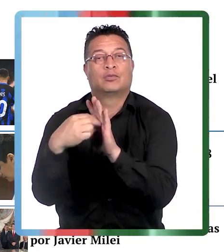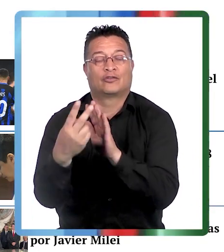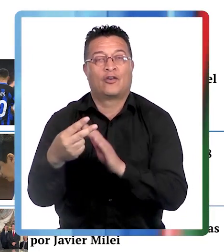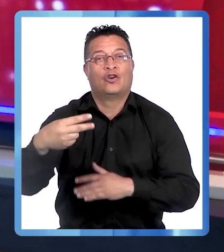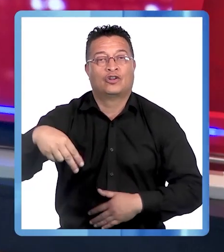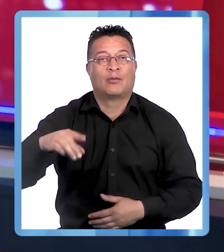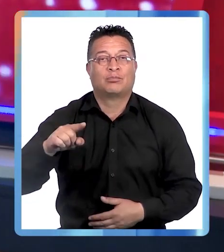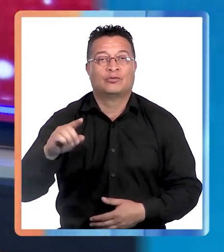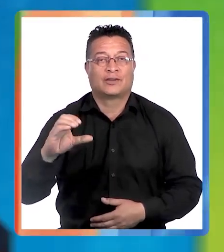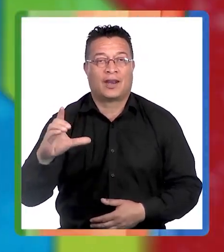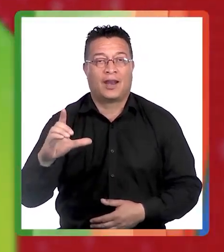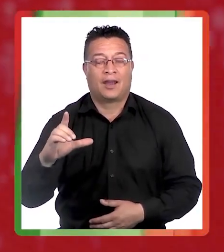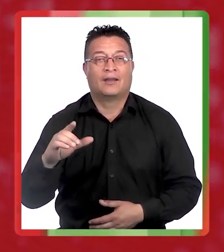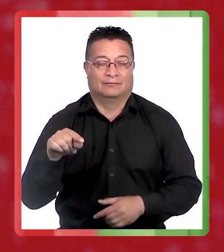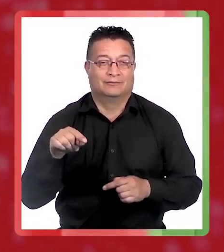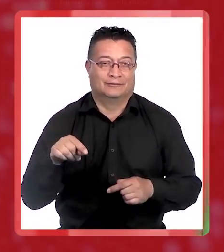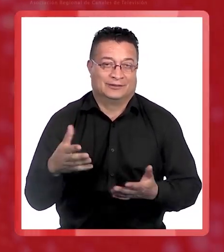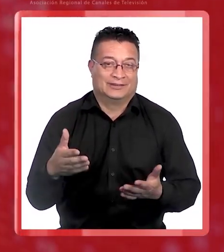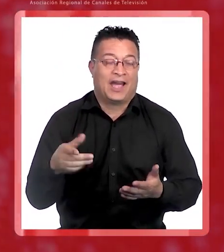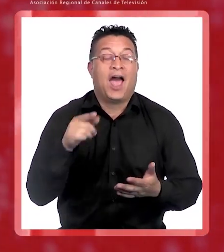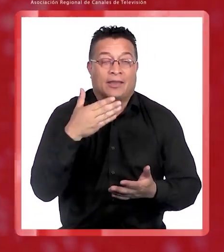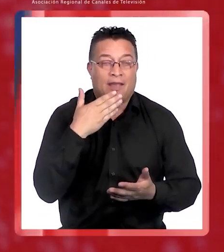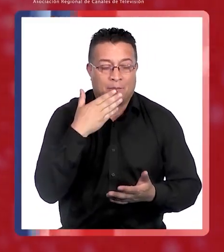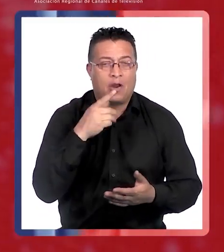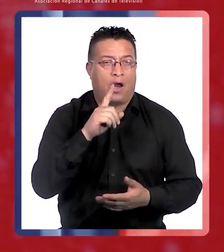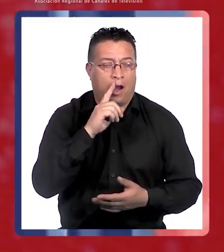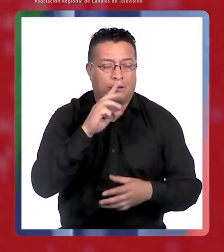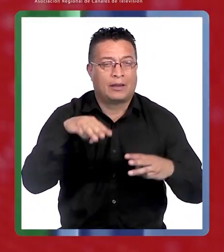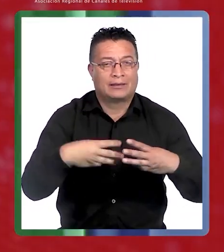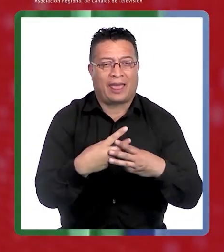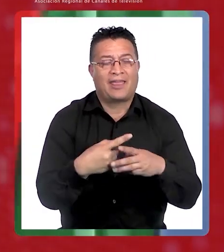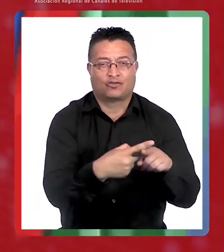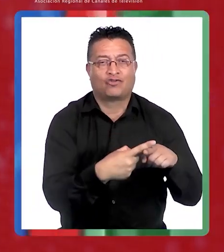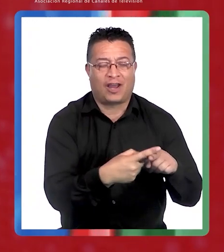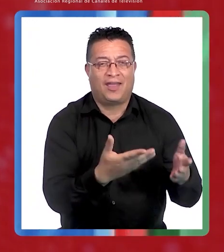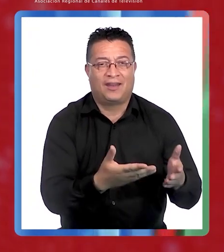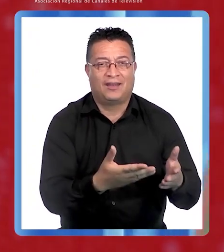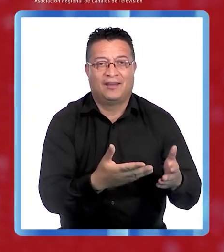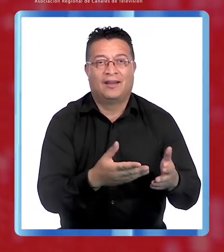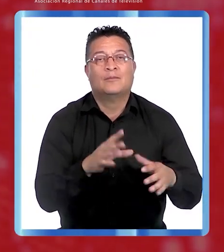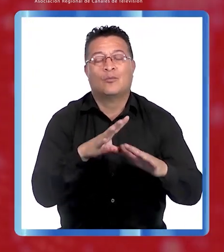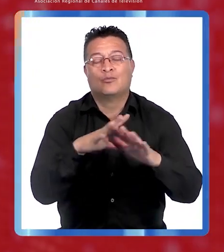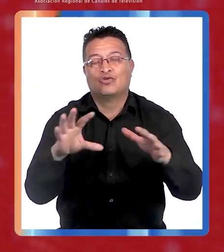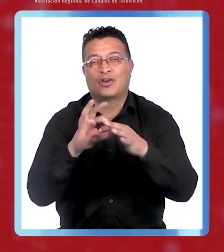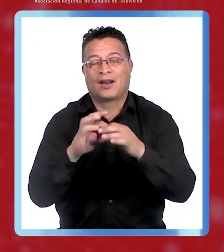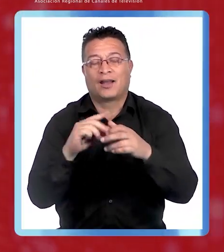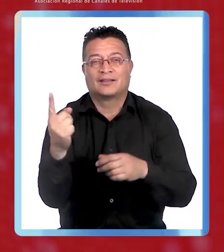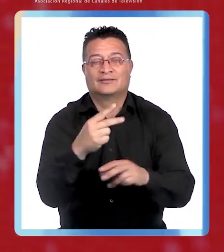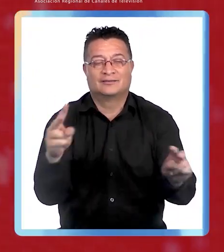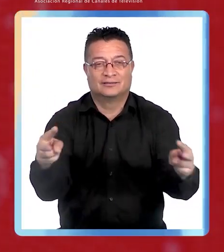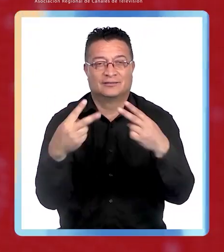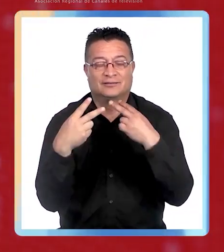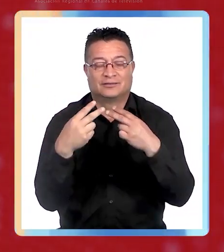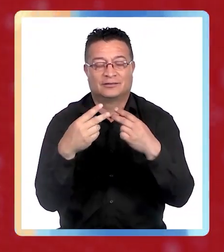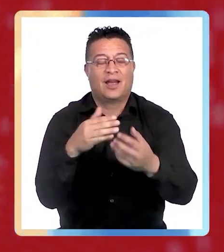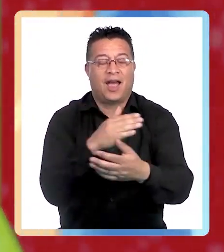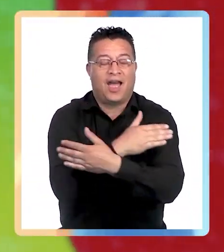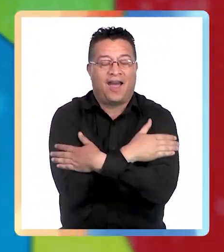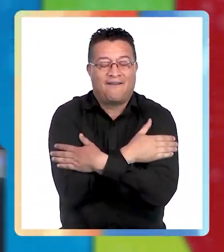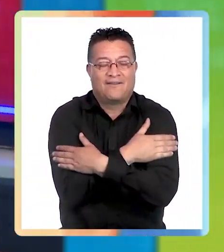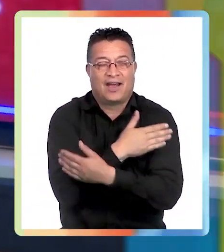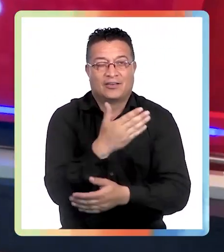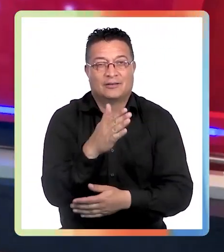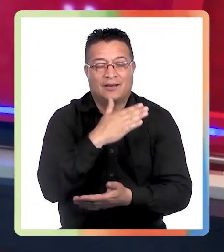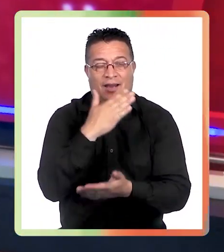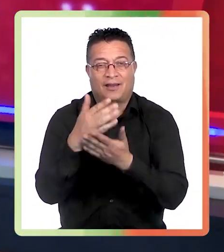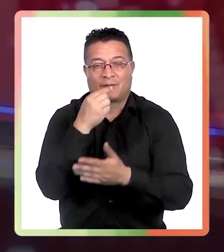.cl, en nuestra página web. Y también nos encuentran en las redes sociales. Muchas gracias por acompañarnos. Les mandamos un abrazo grande. Y